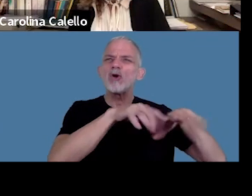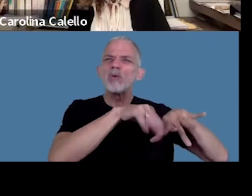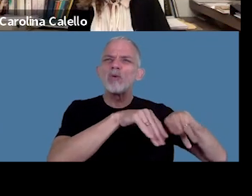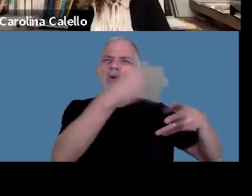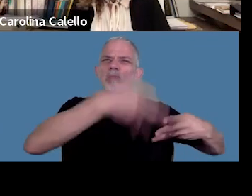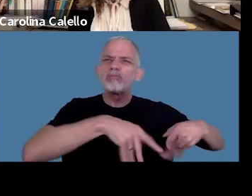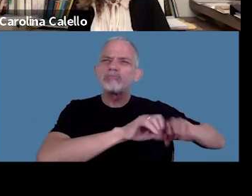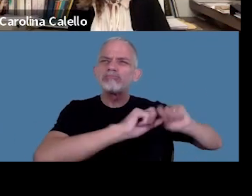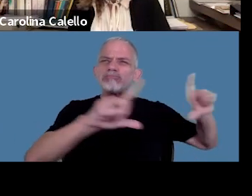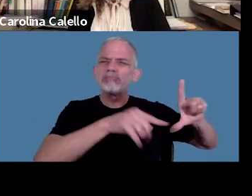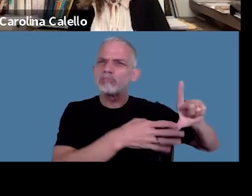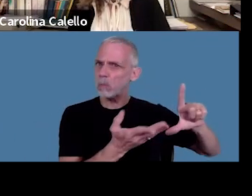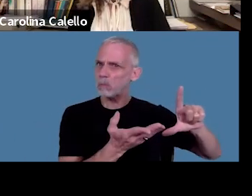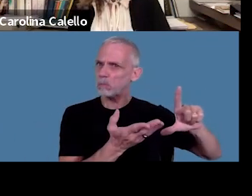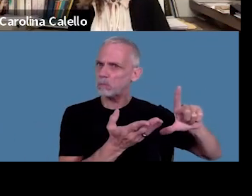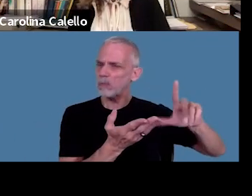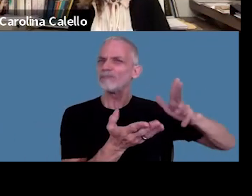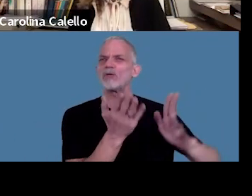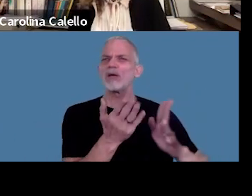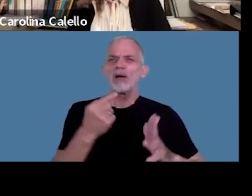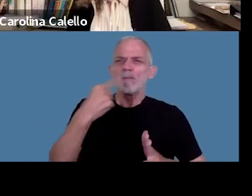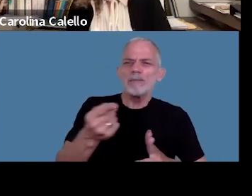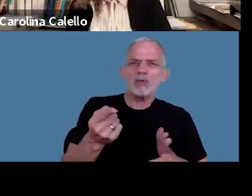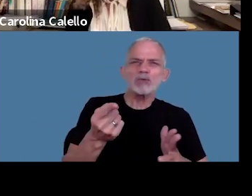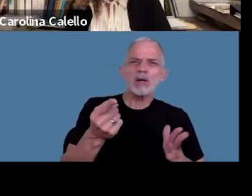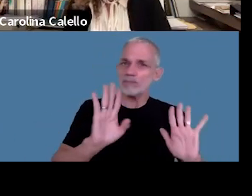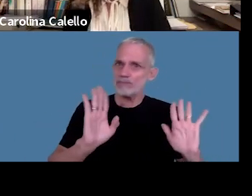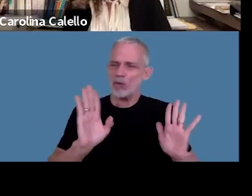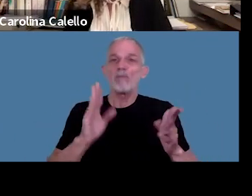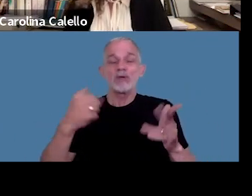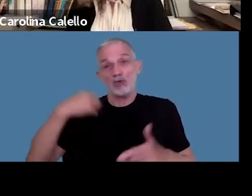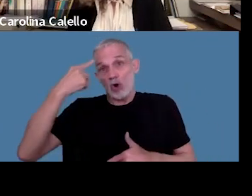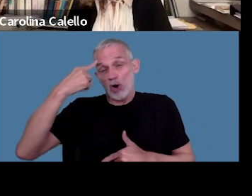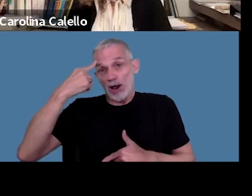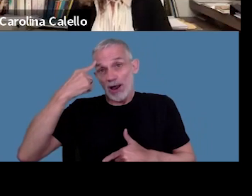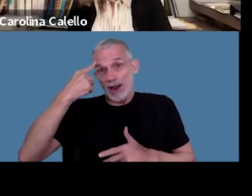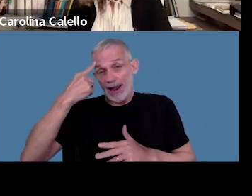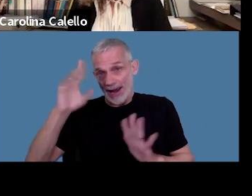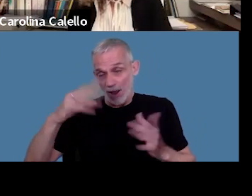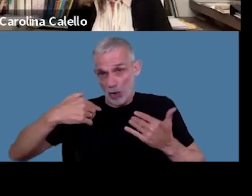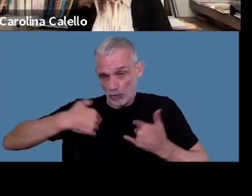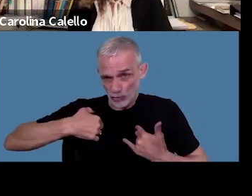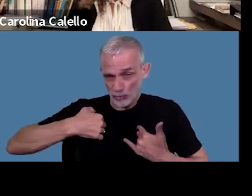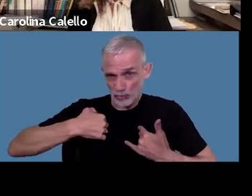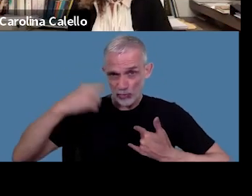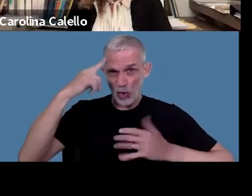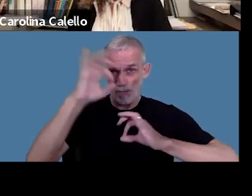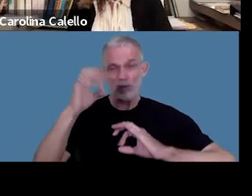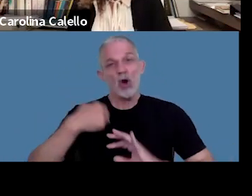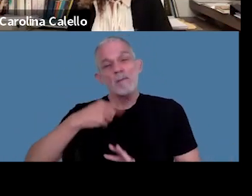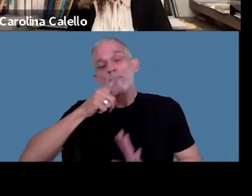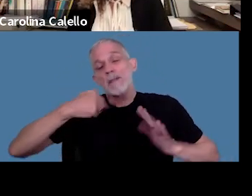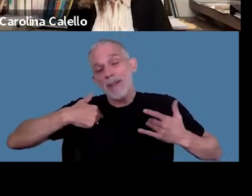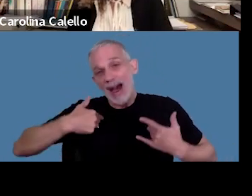en vez de preguntar yo que creo digamos que me parece